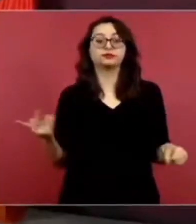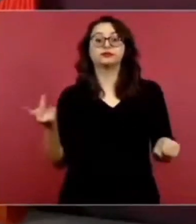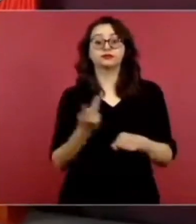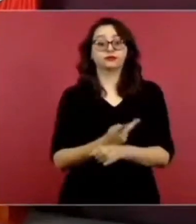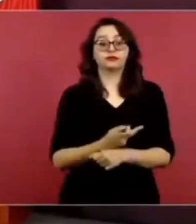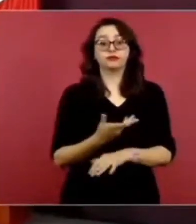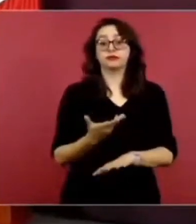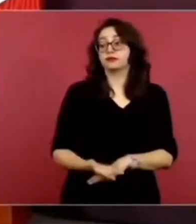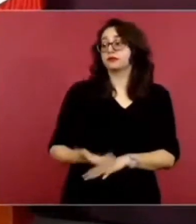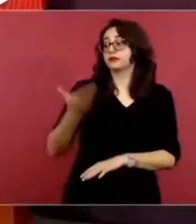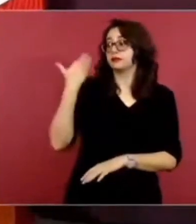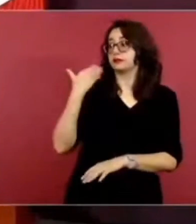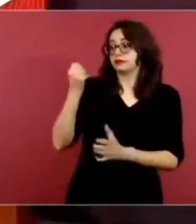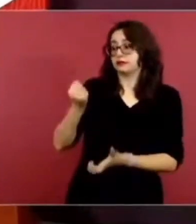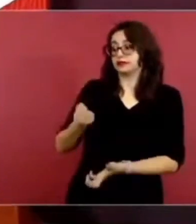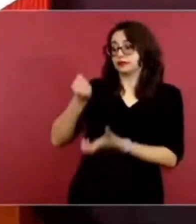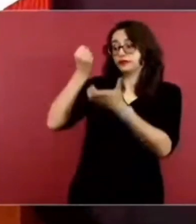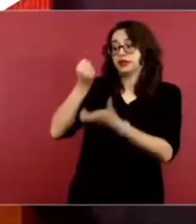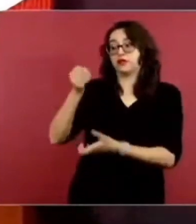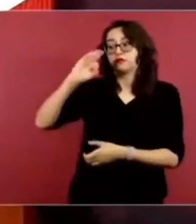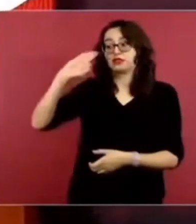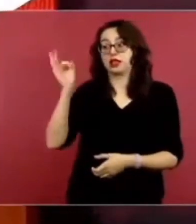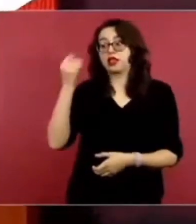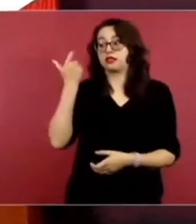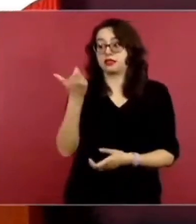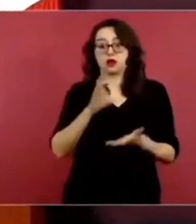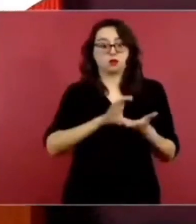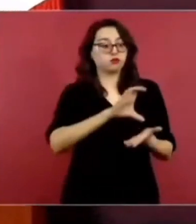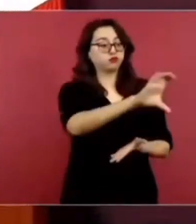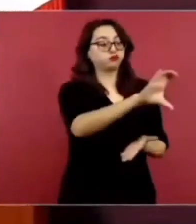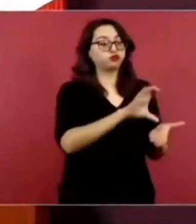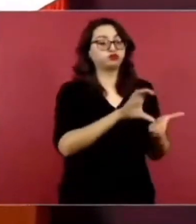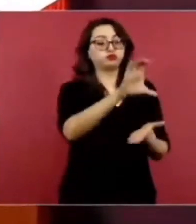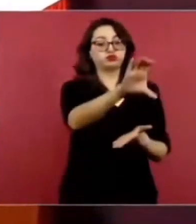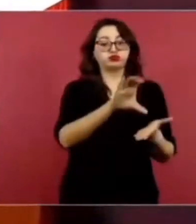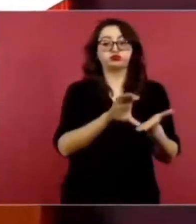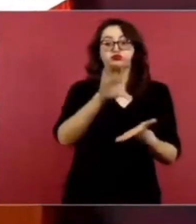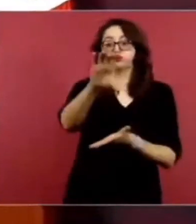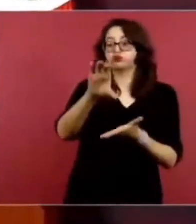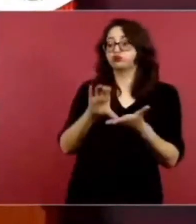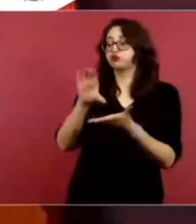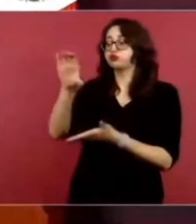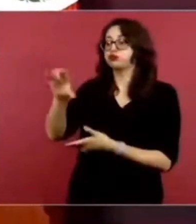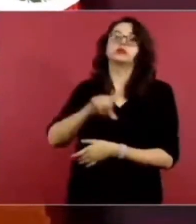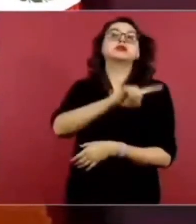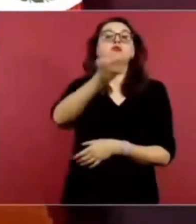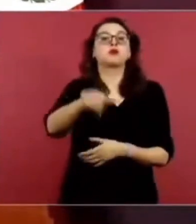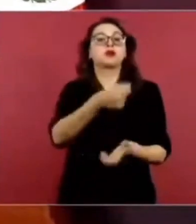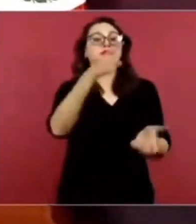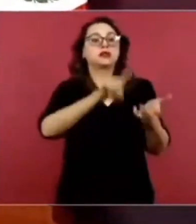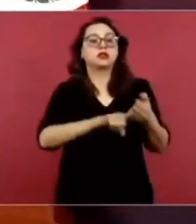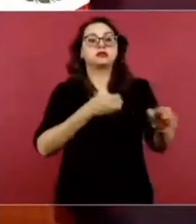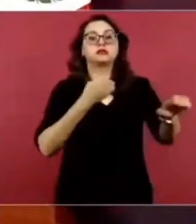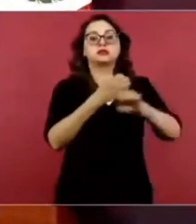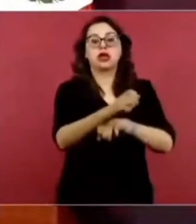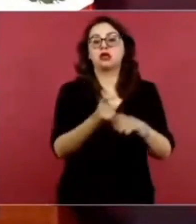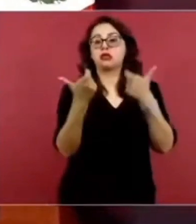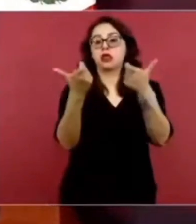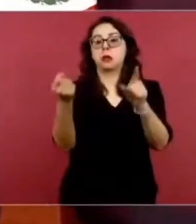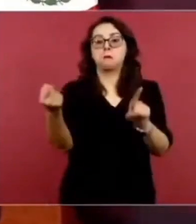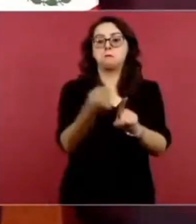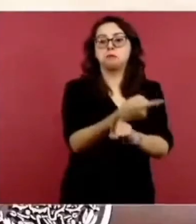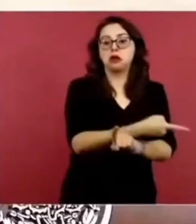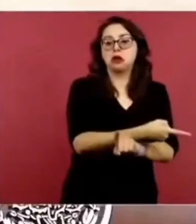y ese dinero se usaba para otras cosas. Y por eso no había buen servicio médico.